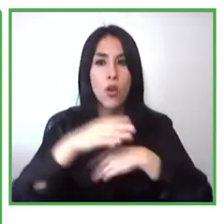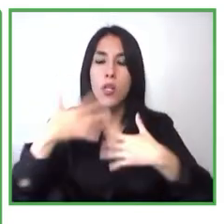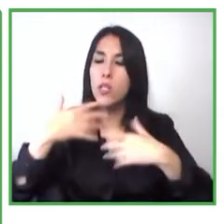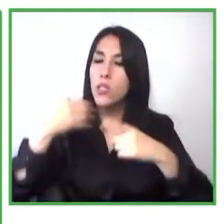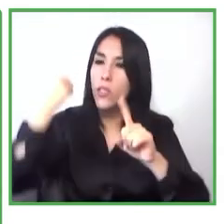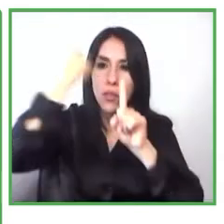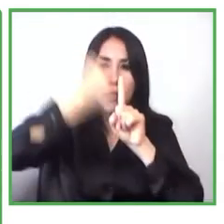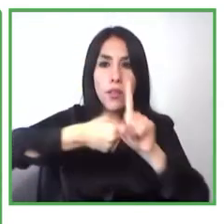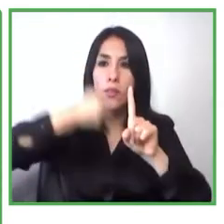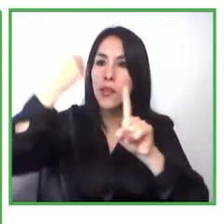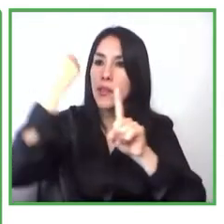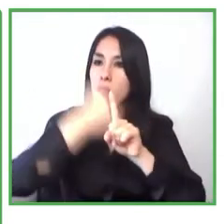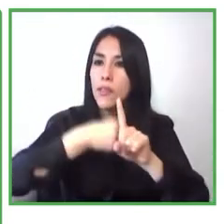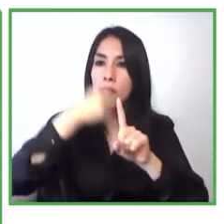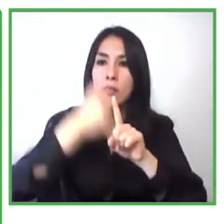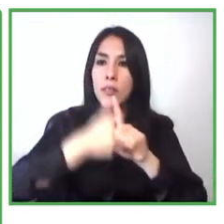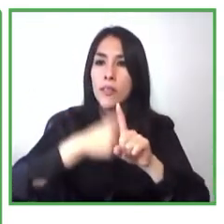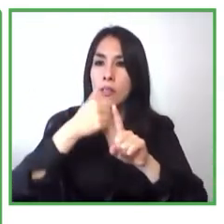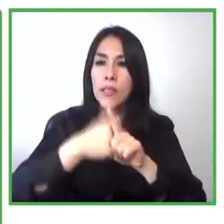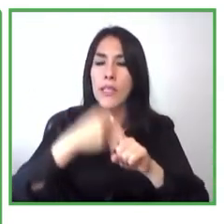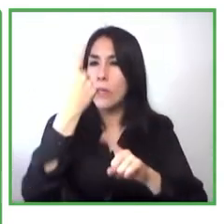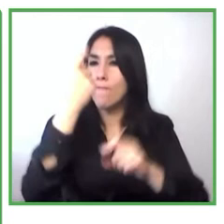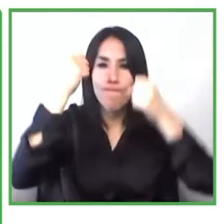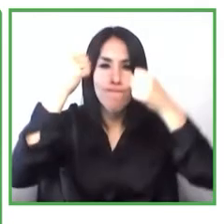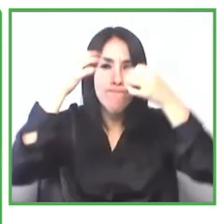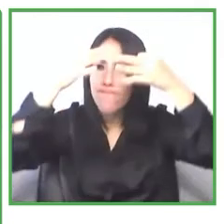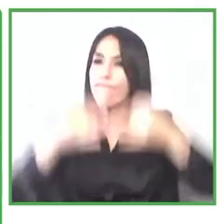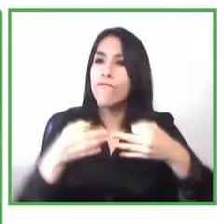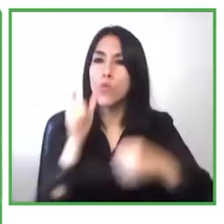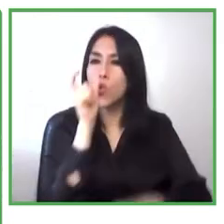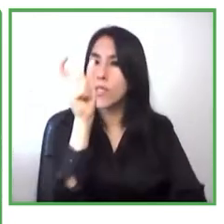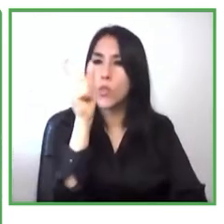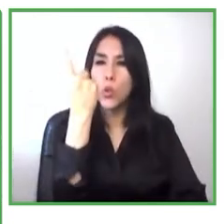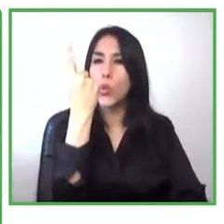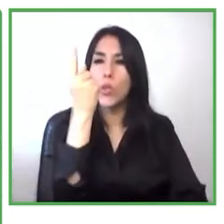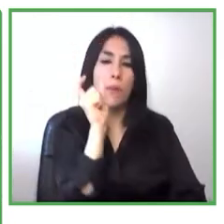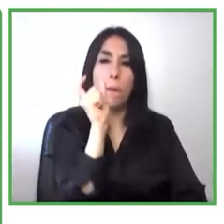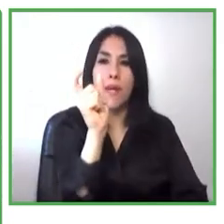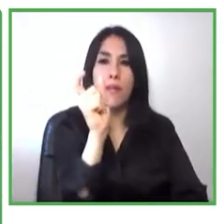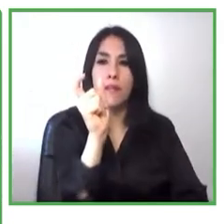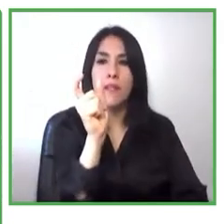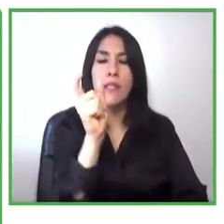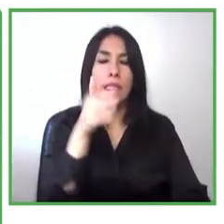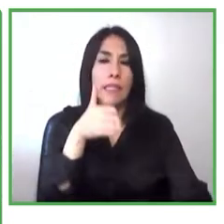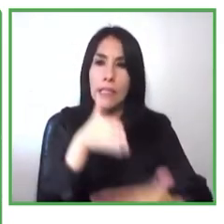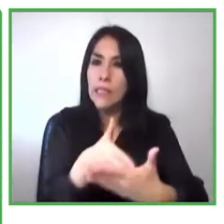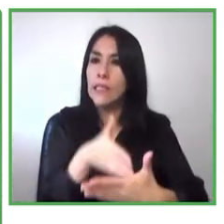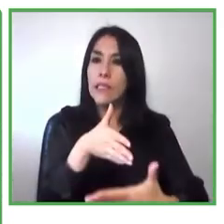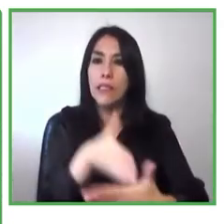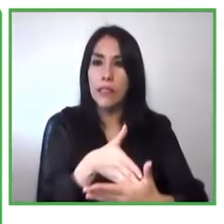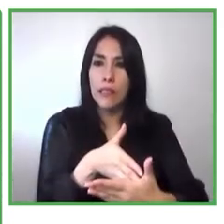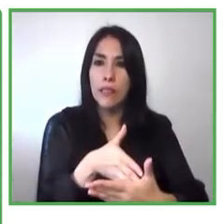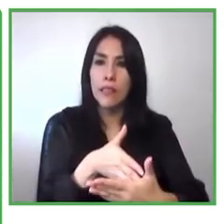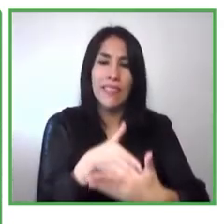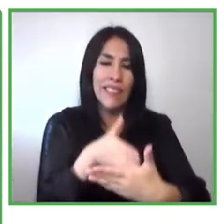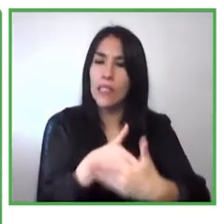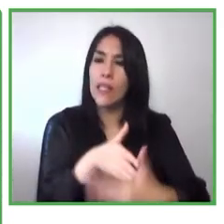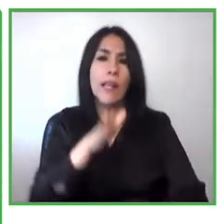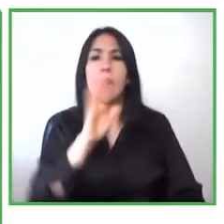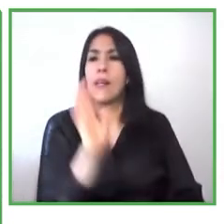las barreras cómo enfrentarnos a los problemas en realidad no